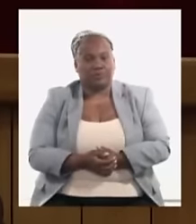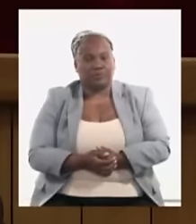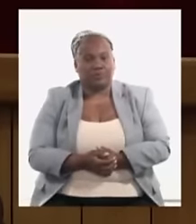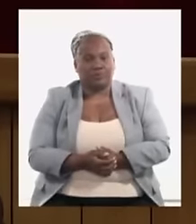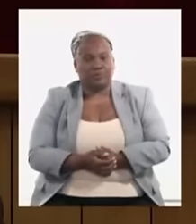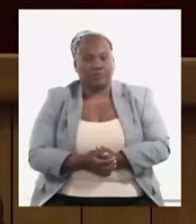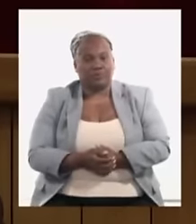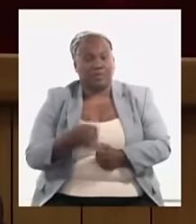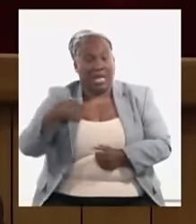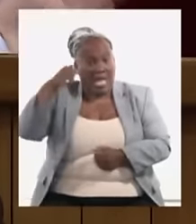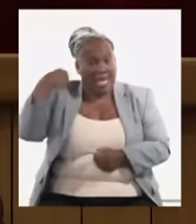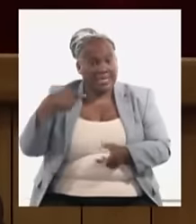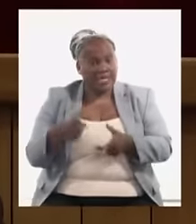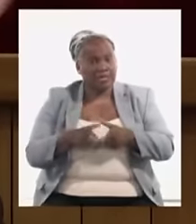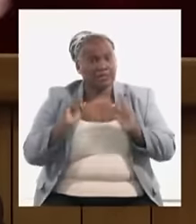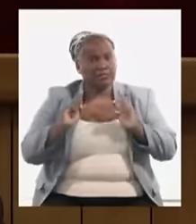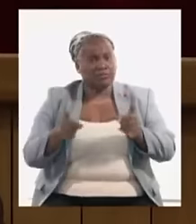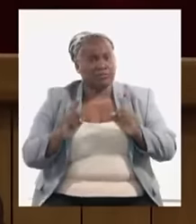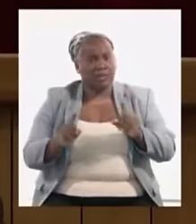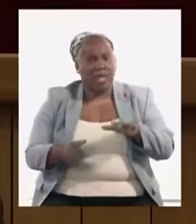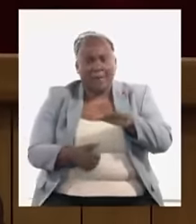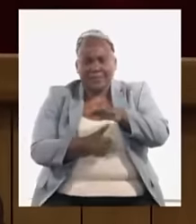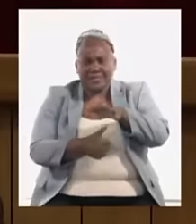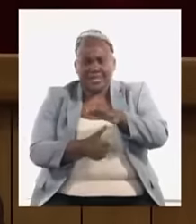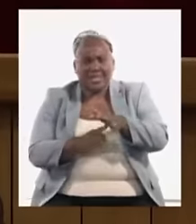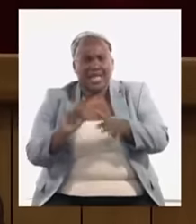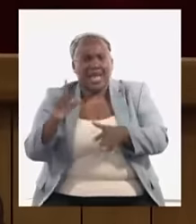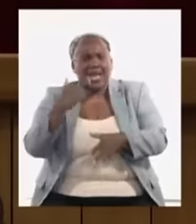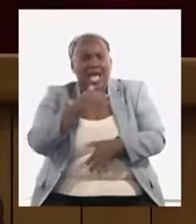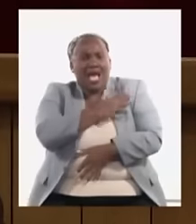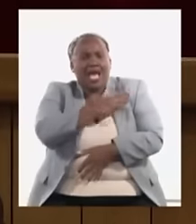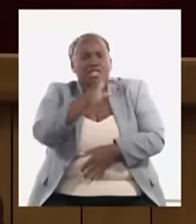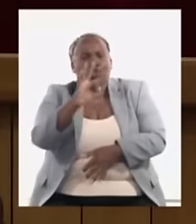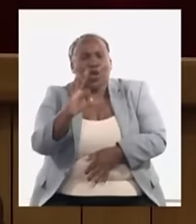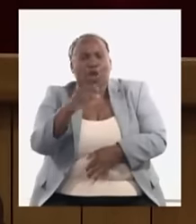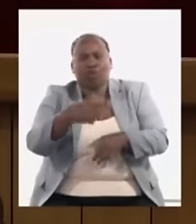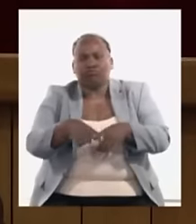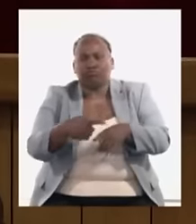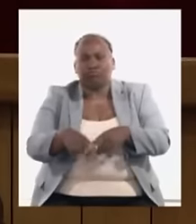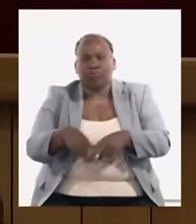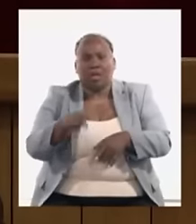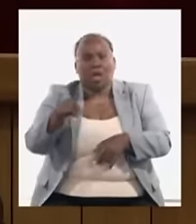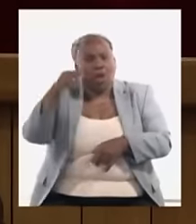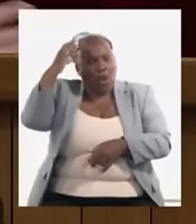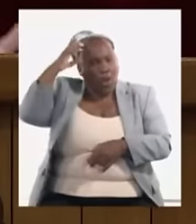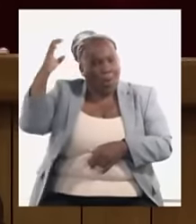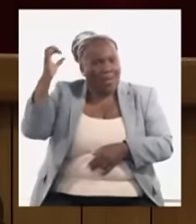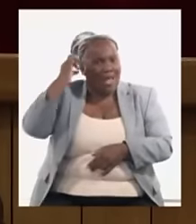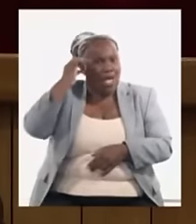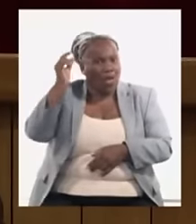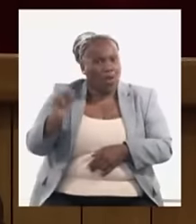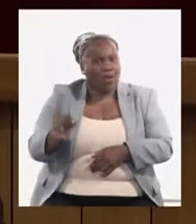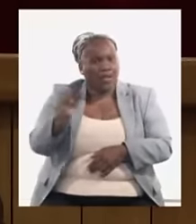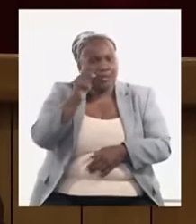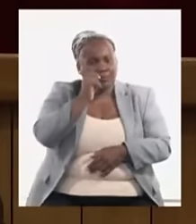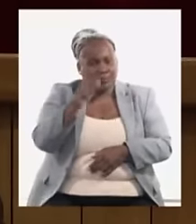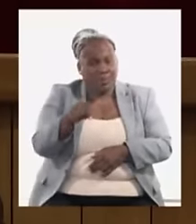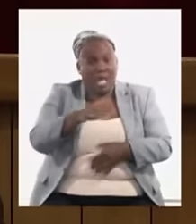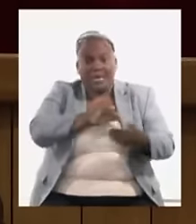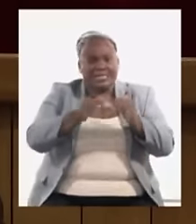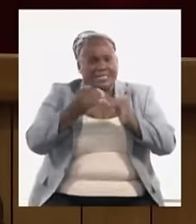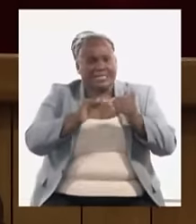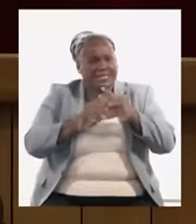anoche nos reunimos tuvo el presidente Lazo tuvieron varios compañeros con los gobernadores y discutimos varios de estos temas